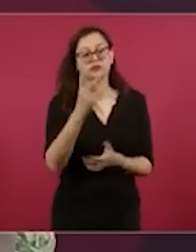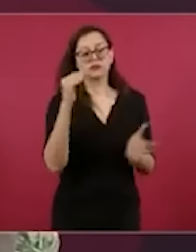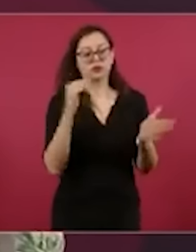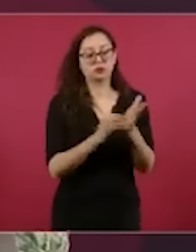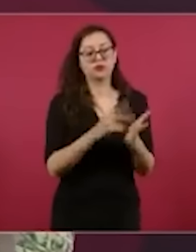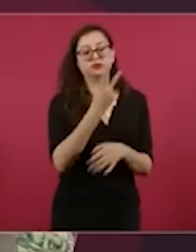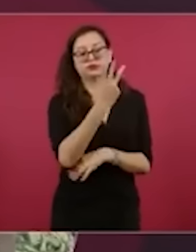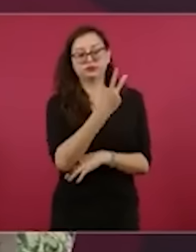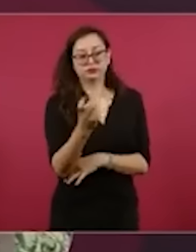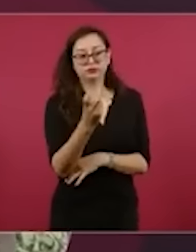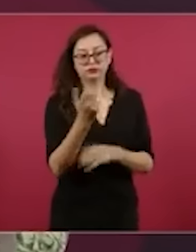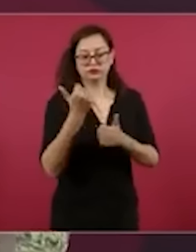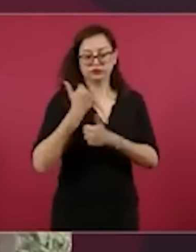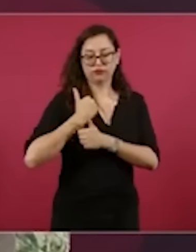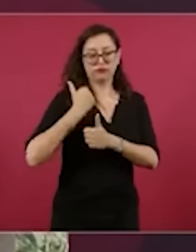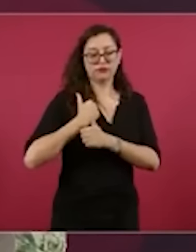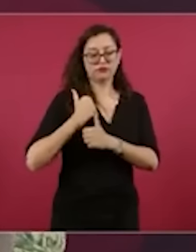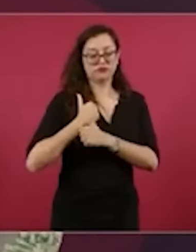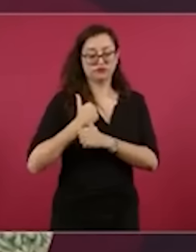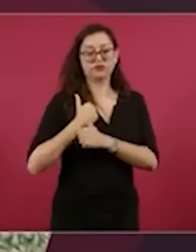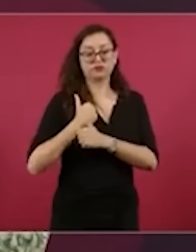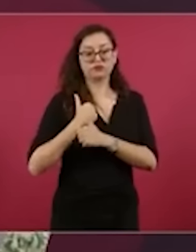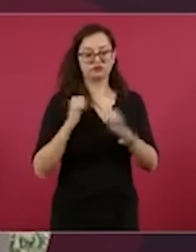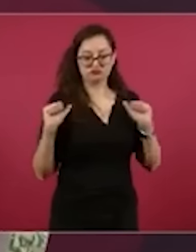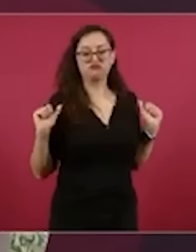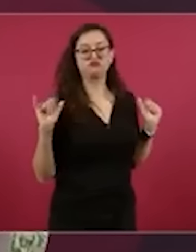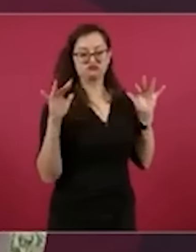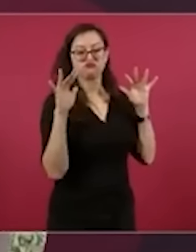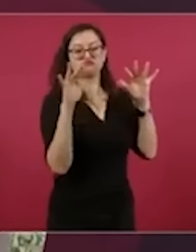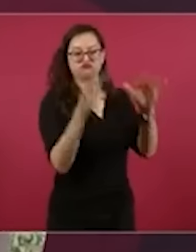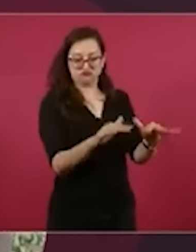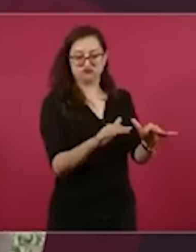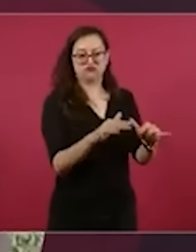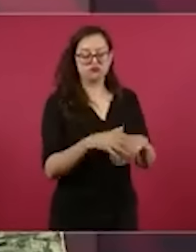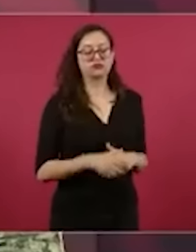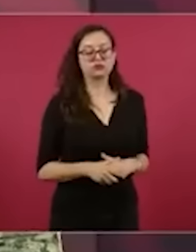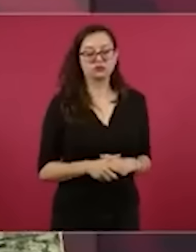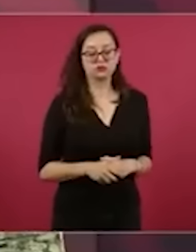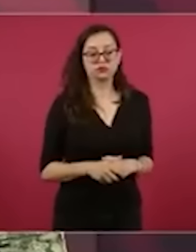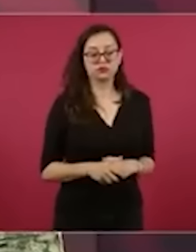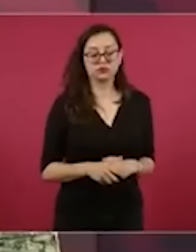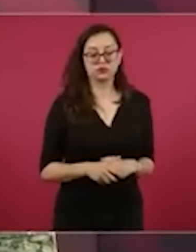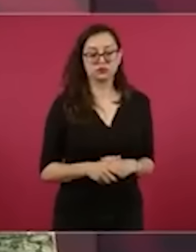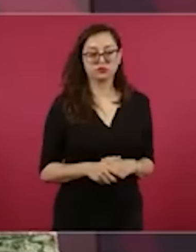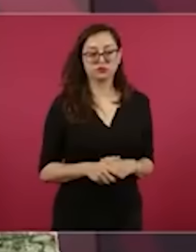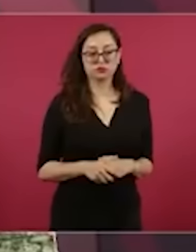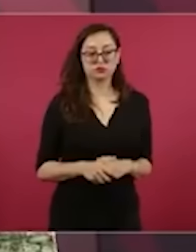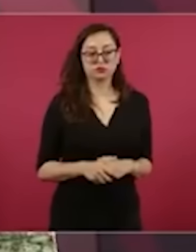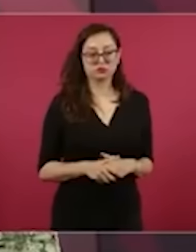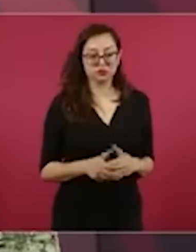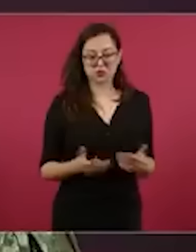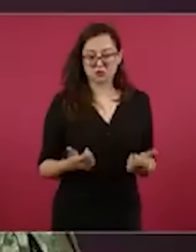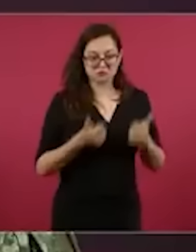doscientos elementos de las Fuerzas Armadas y de la Guardia Nacional que